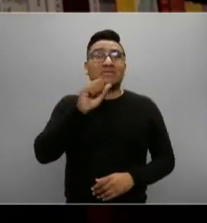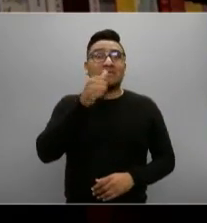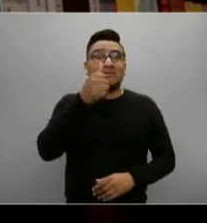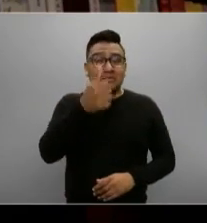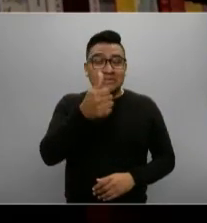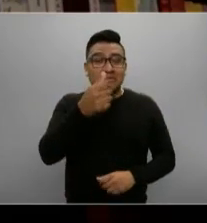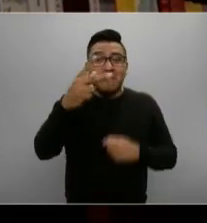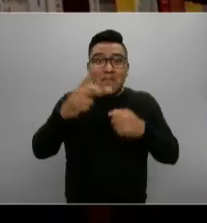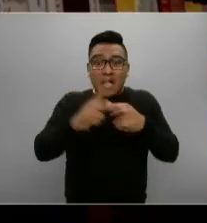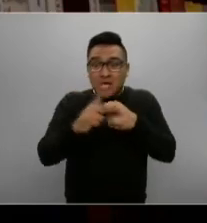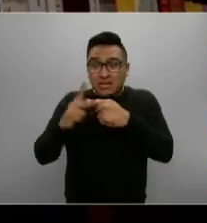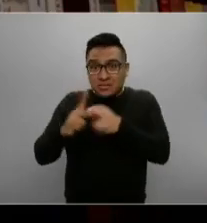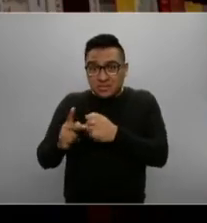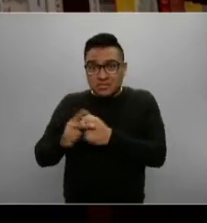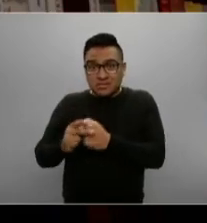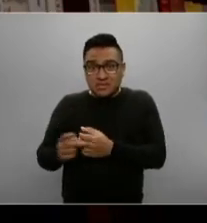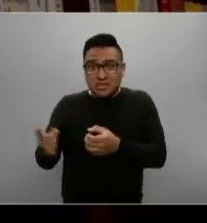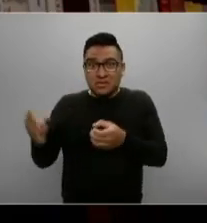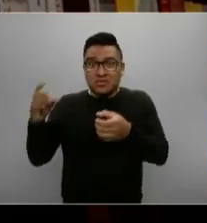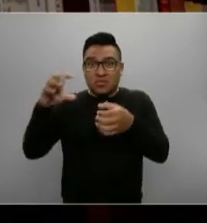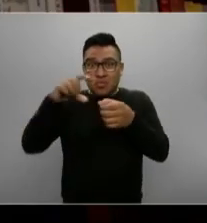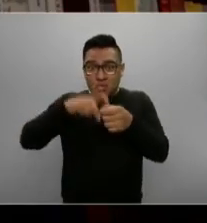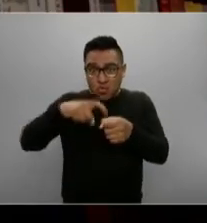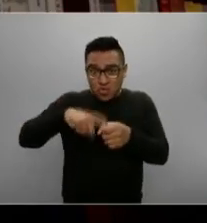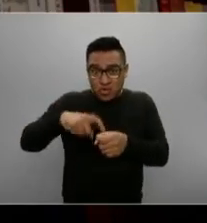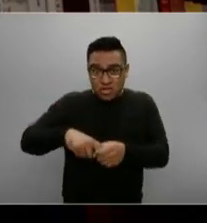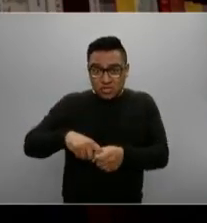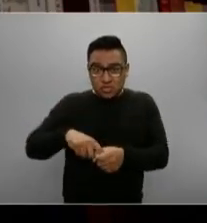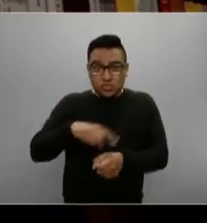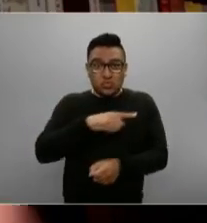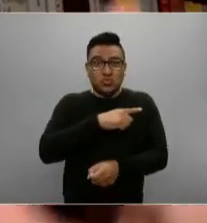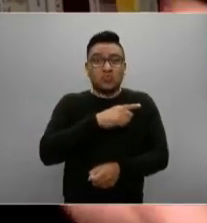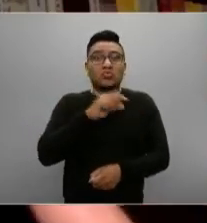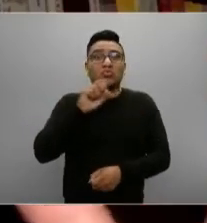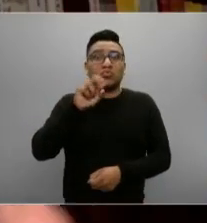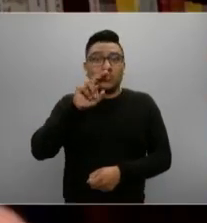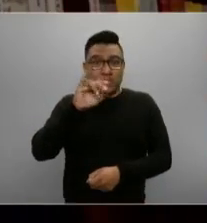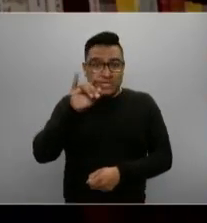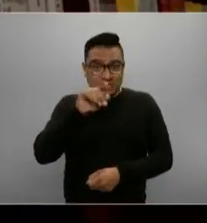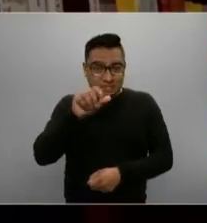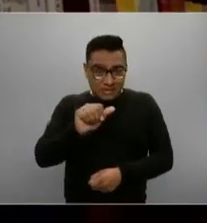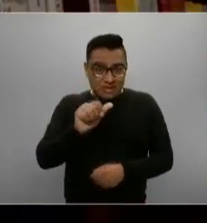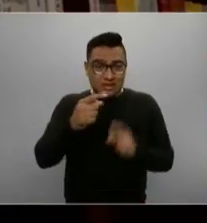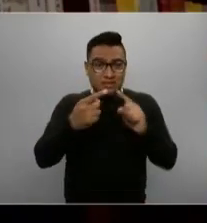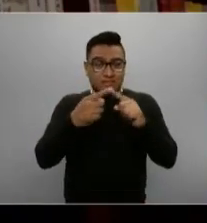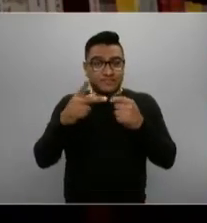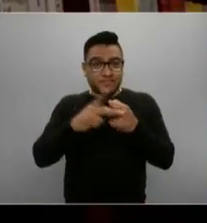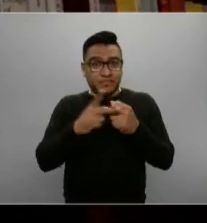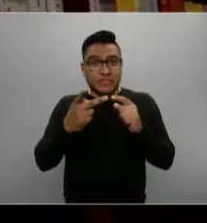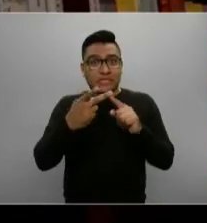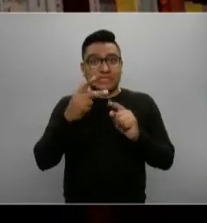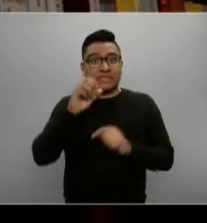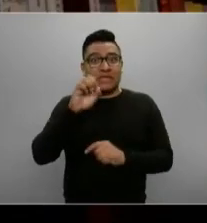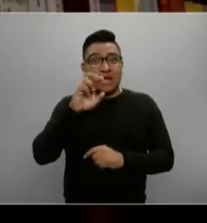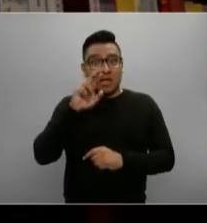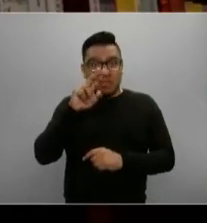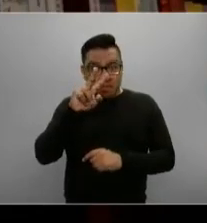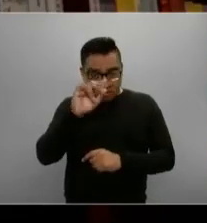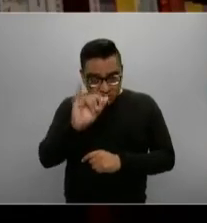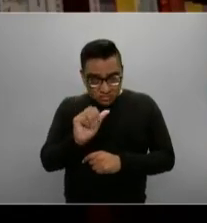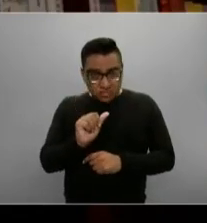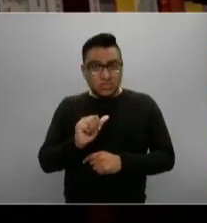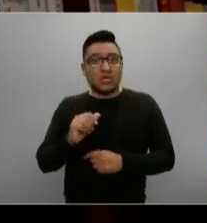subir de Suiza y Serbia para copatrocinarnos. ¿Qué quiere decir copatrocinar una iniciativa?